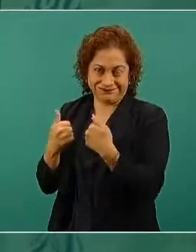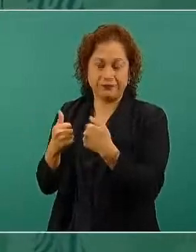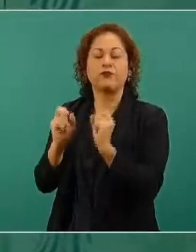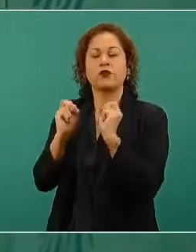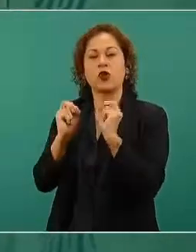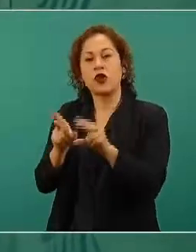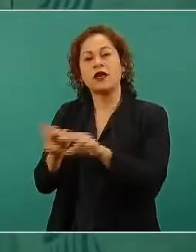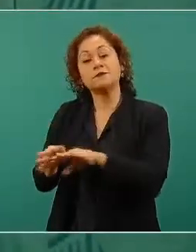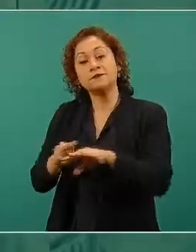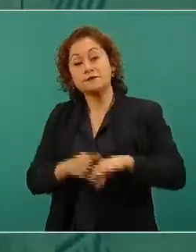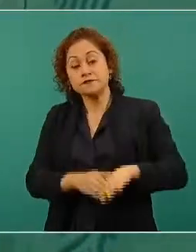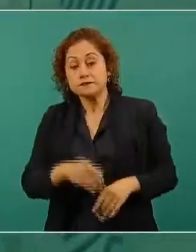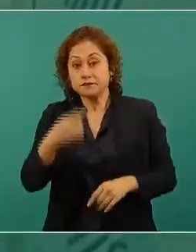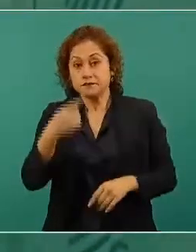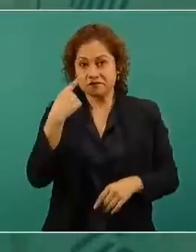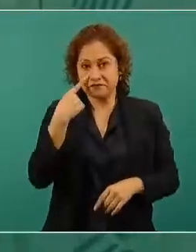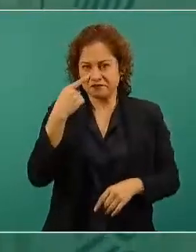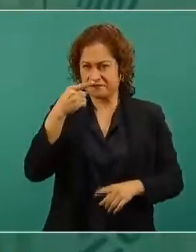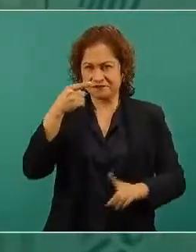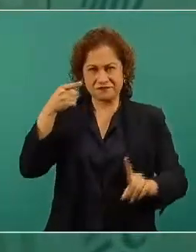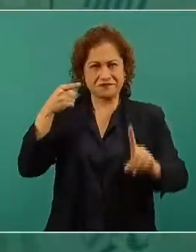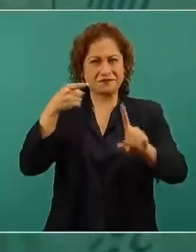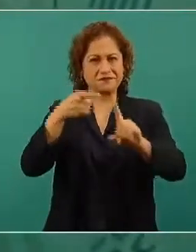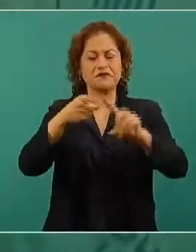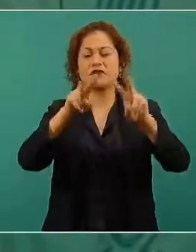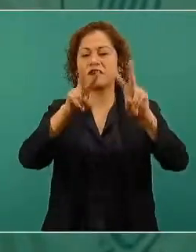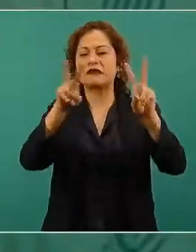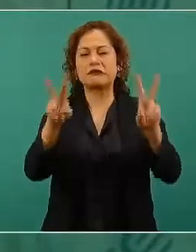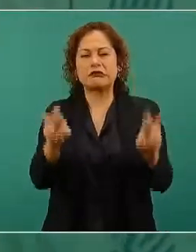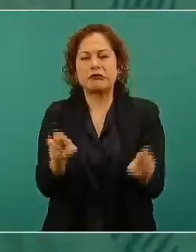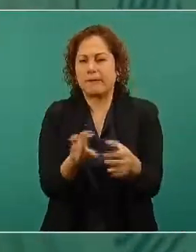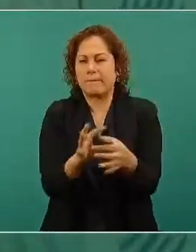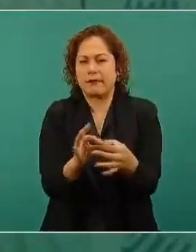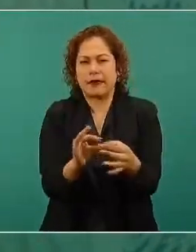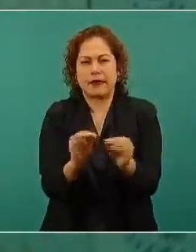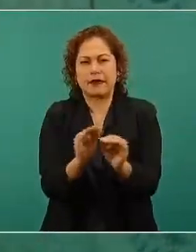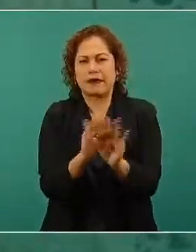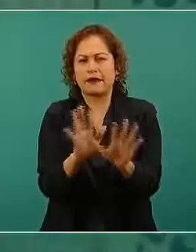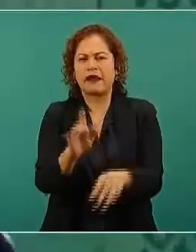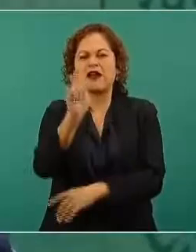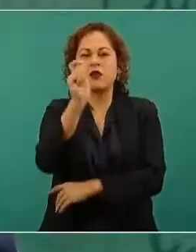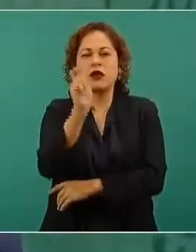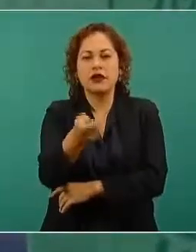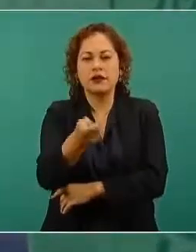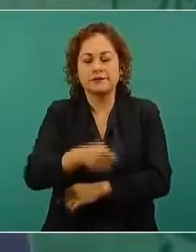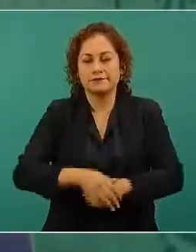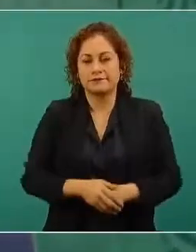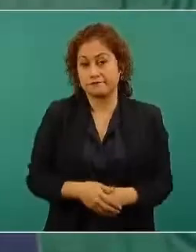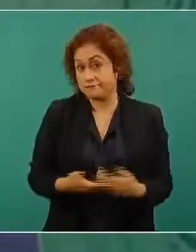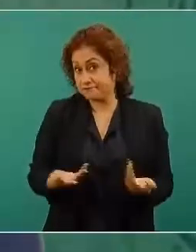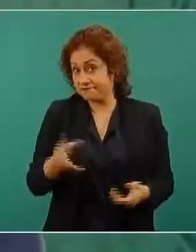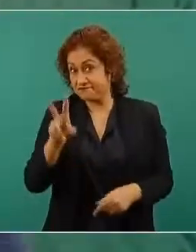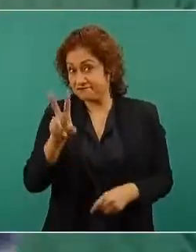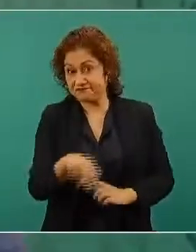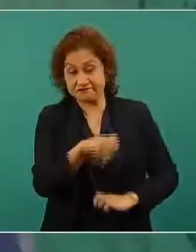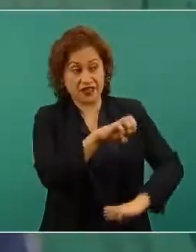La esencia es de que las grandes corporaciones